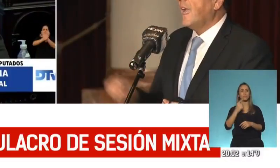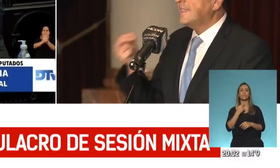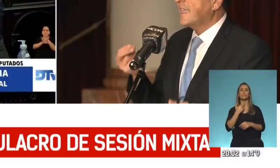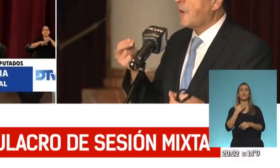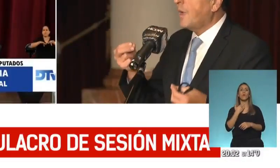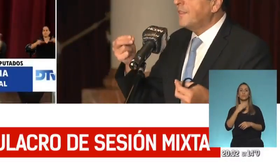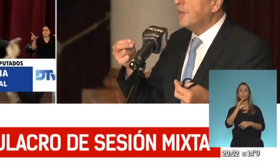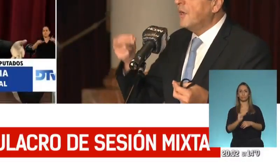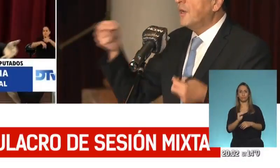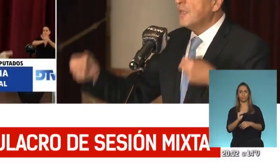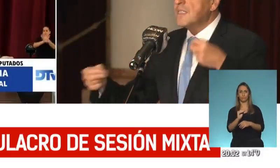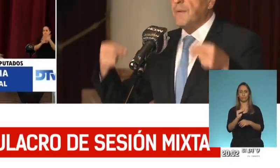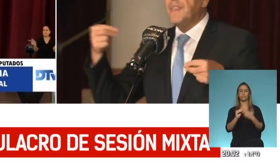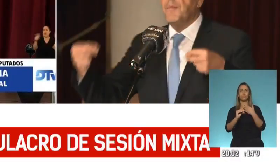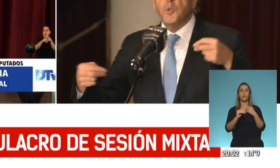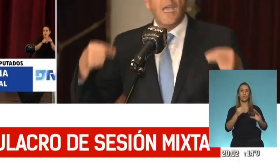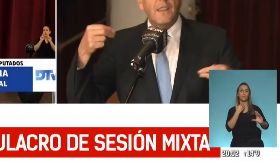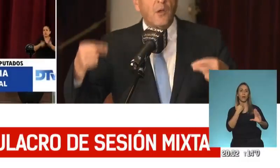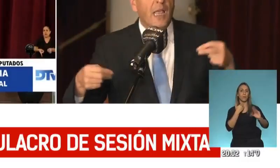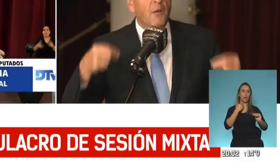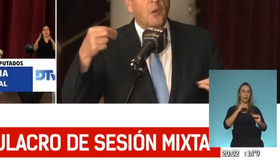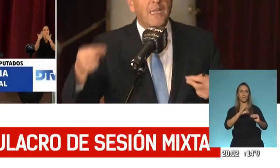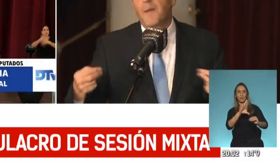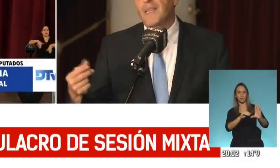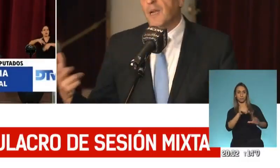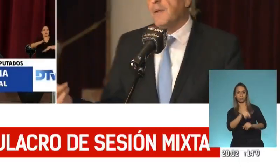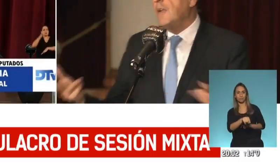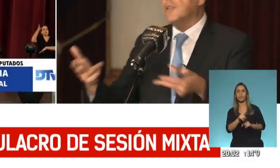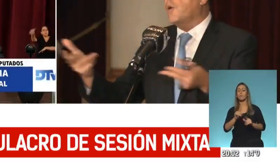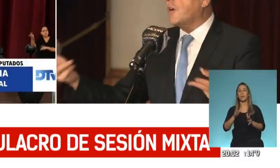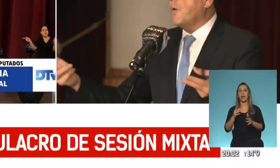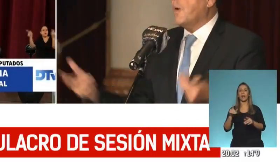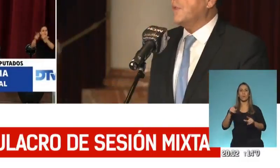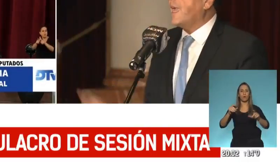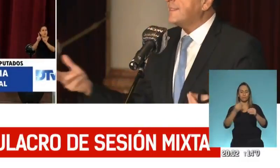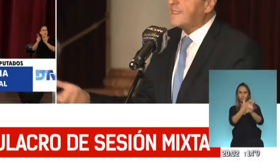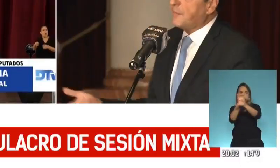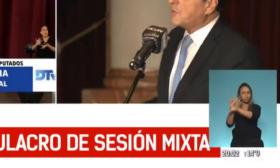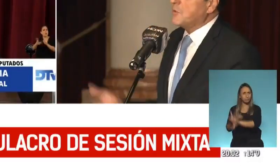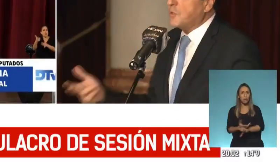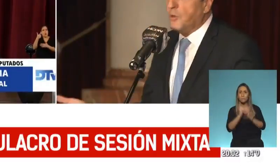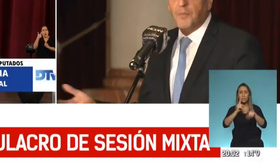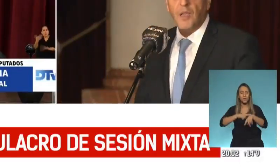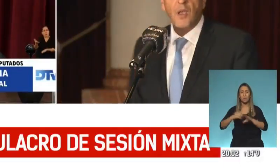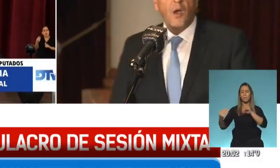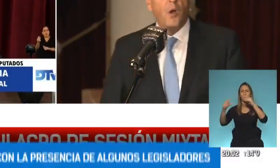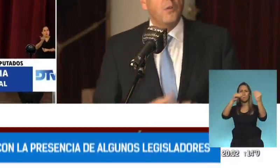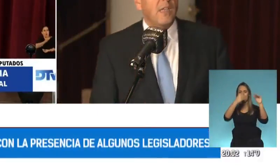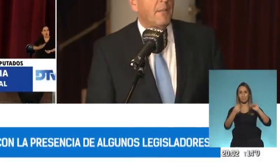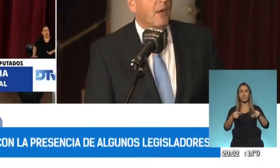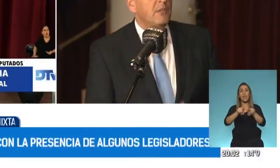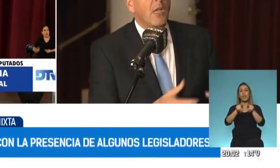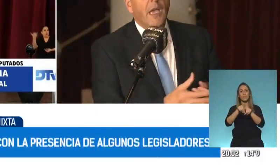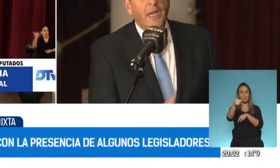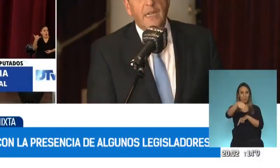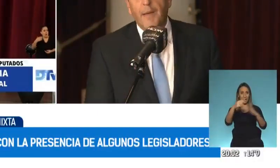que hace que cuando se van desmuteando cada uno vaya hablando arriba del otro. Es como cuando en casa hacemos un Zoom o